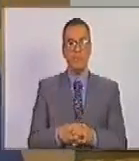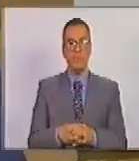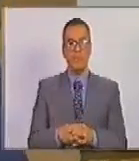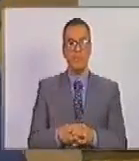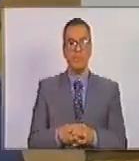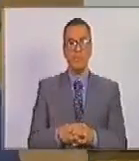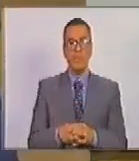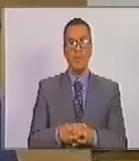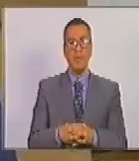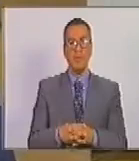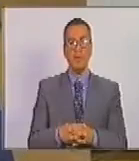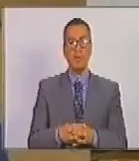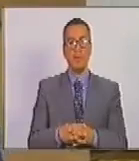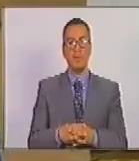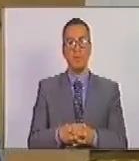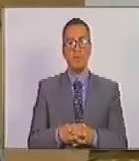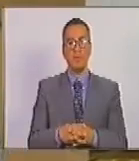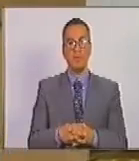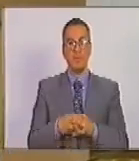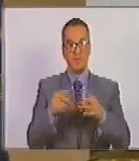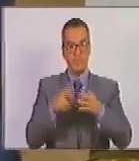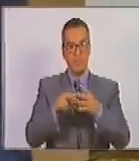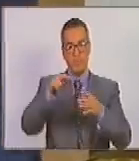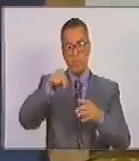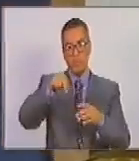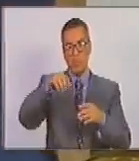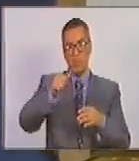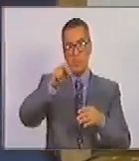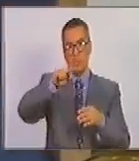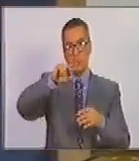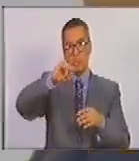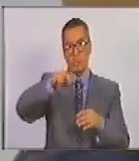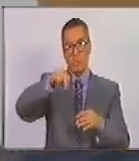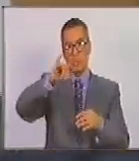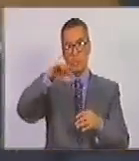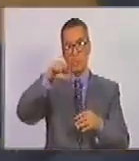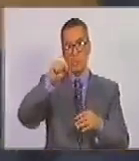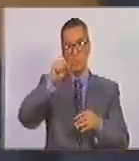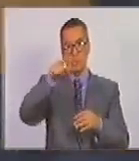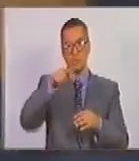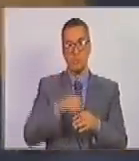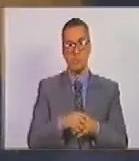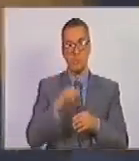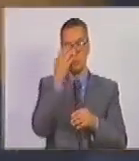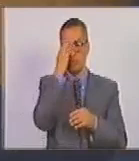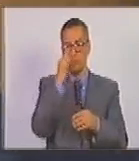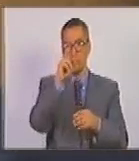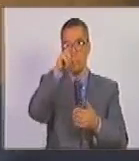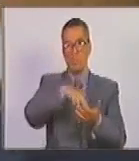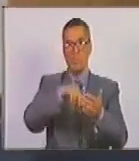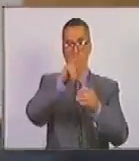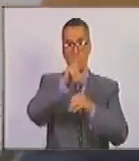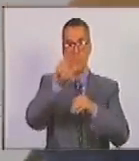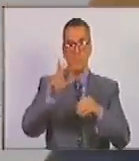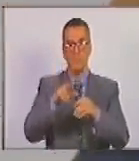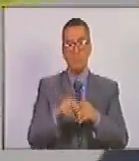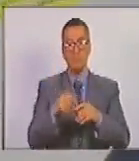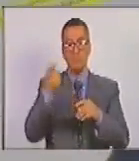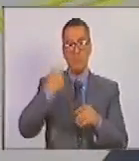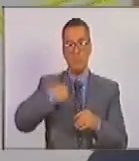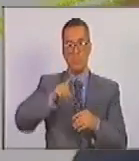falsa de Narnia en un acuerdo de este febrero del 2023 ratifica la